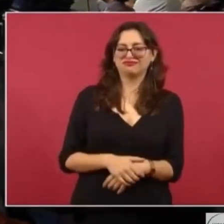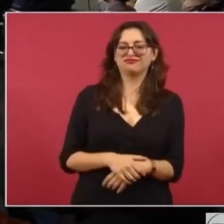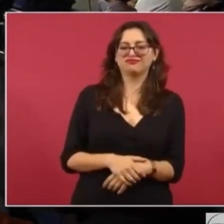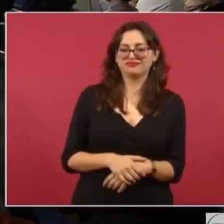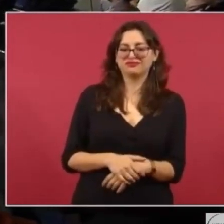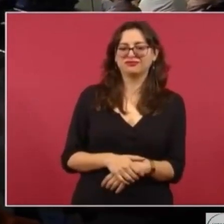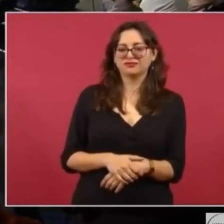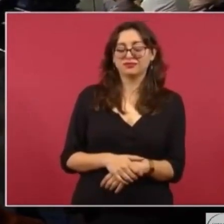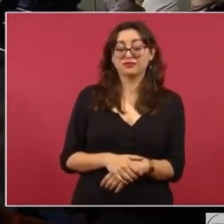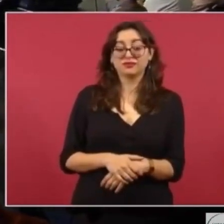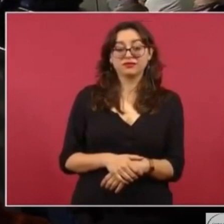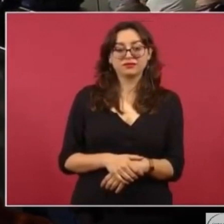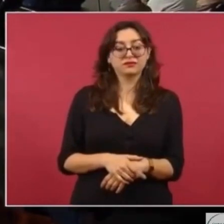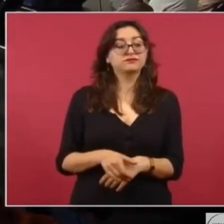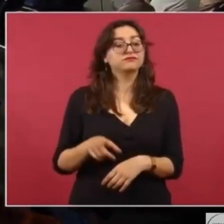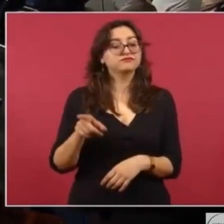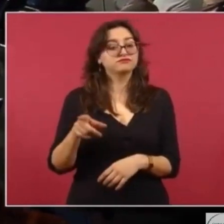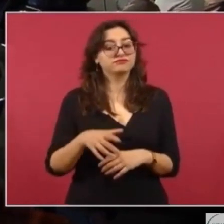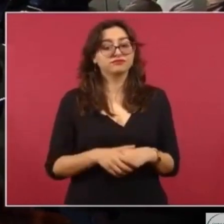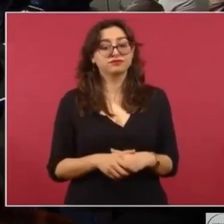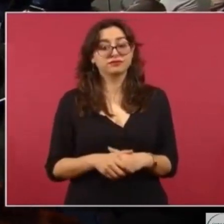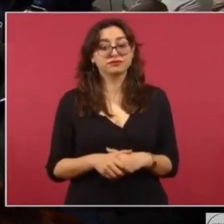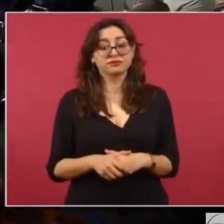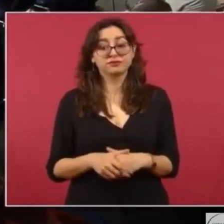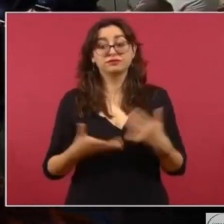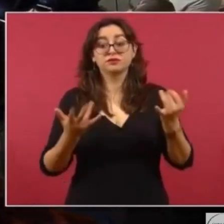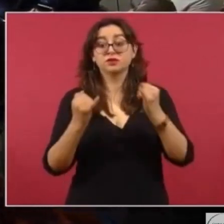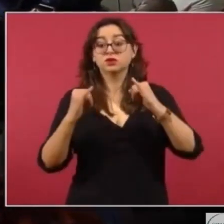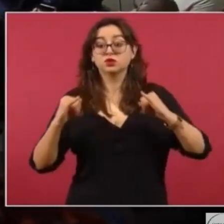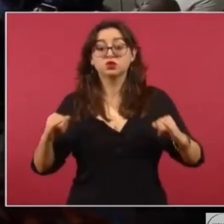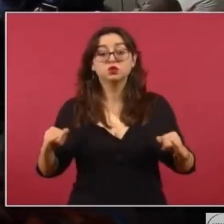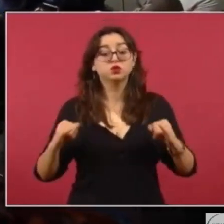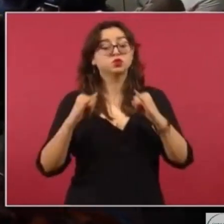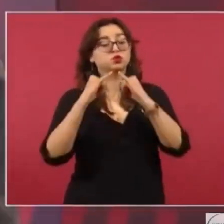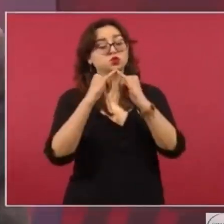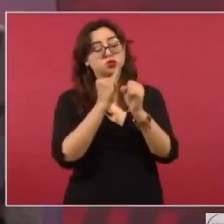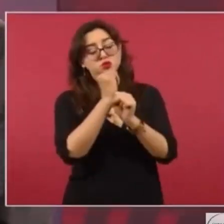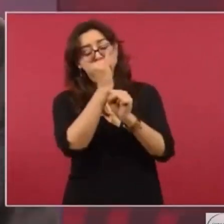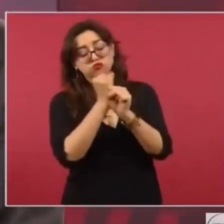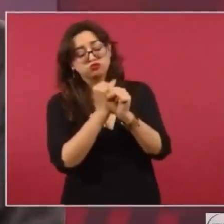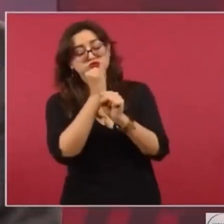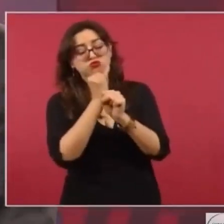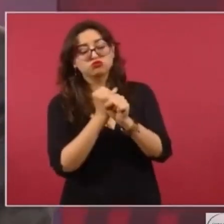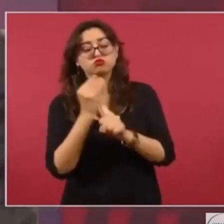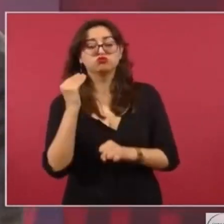es el abogado? ¿De Investigaciones Jurídicas? ¿De